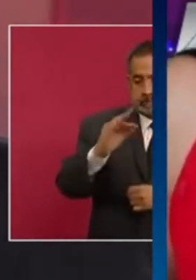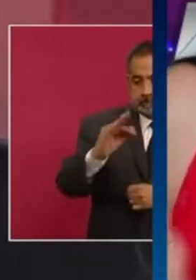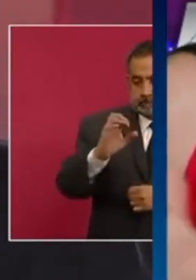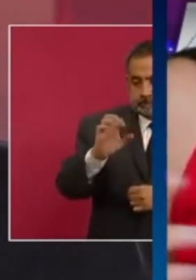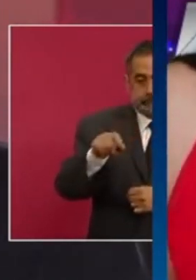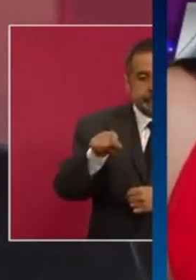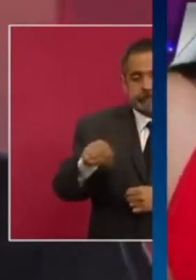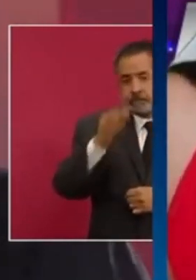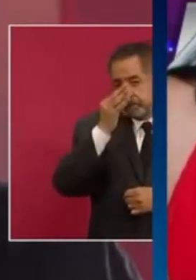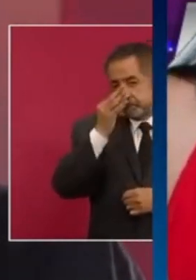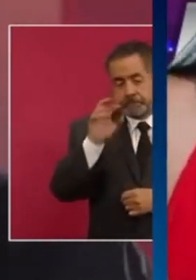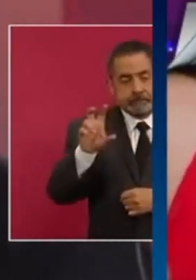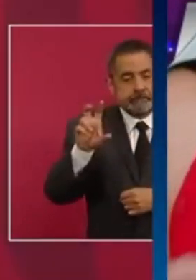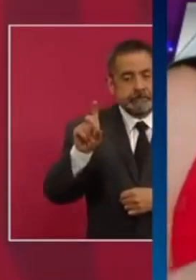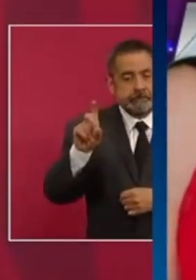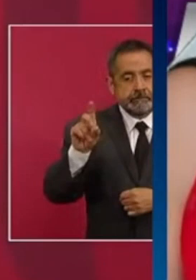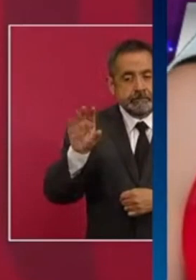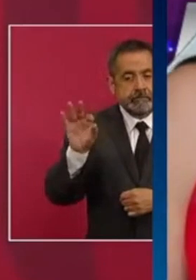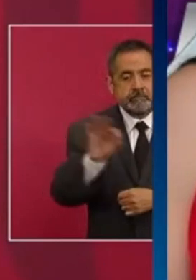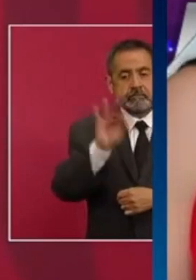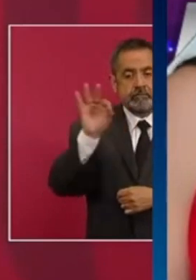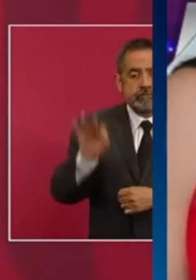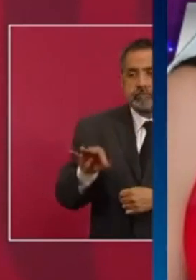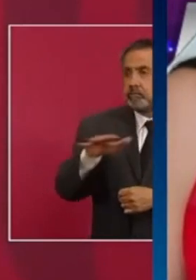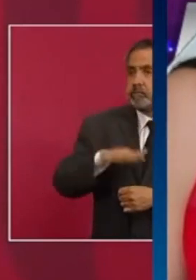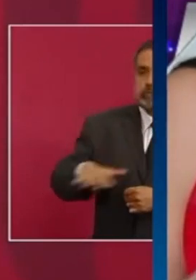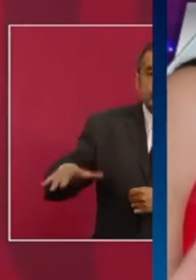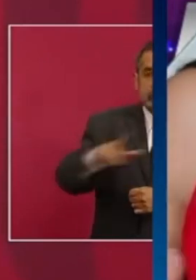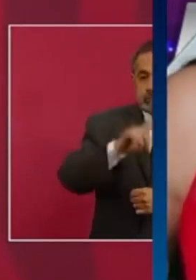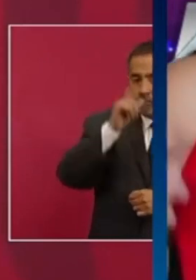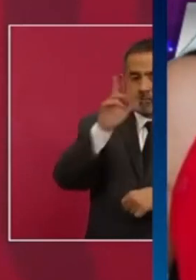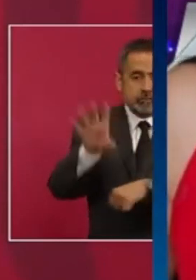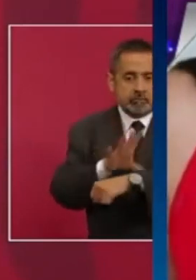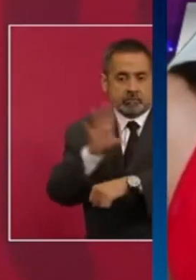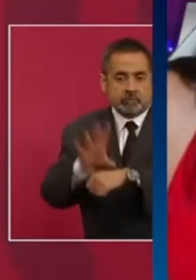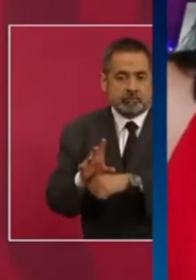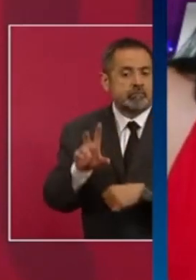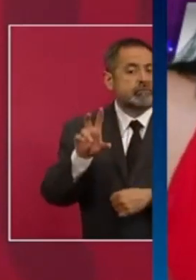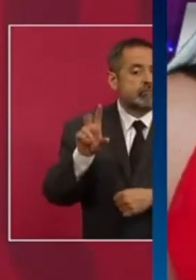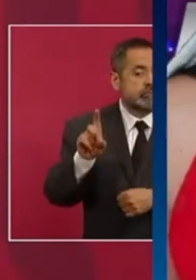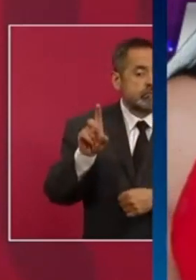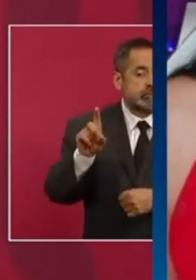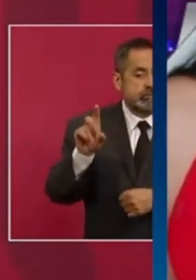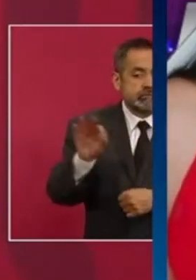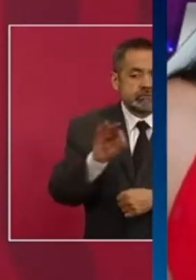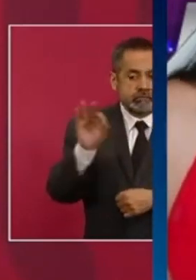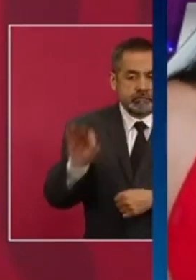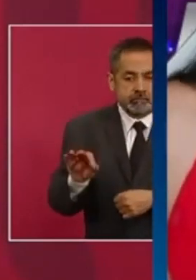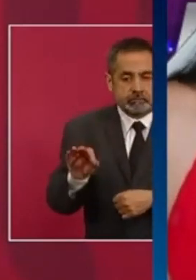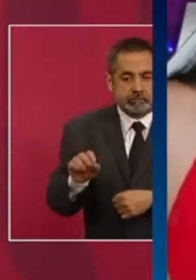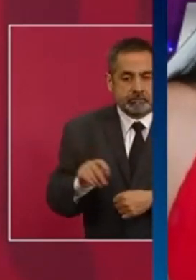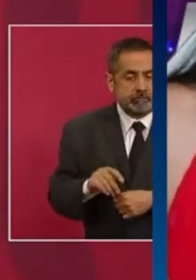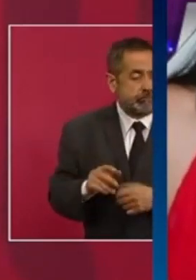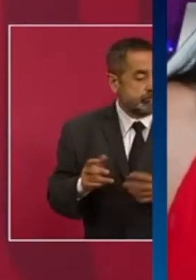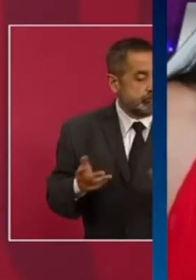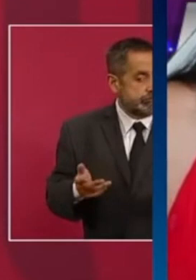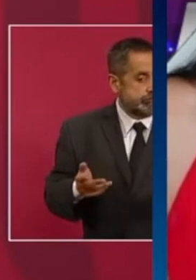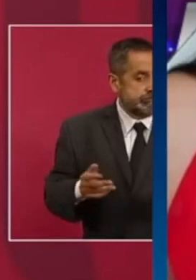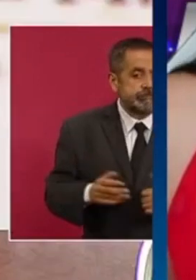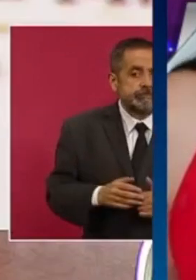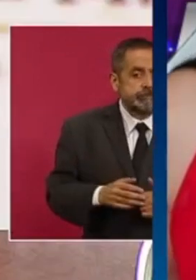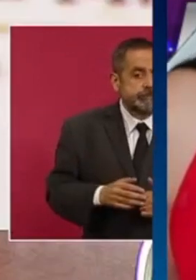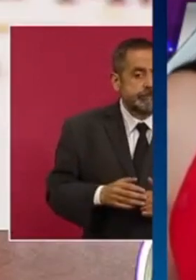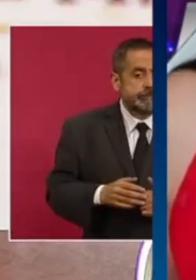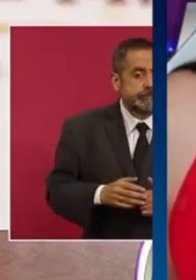Y creo que parte de las reacciones que hoy hizo el presidente López Obrador, gracias a la participación de nuestro amigo Pepe Ramírez, fue eso,